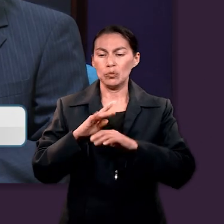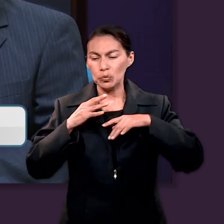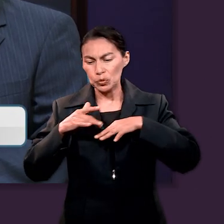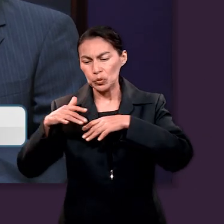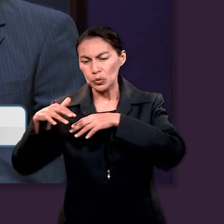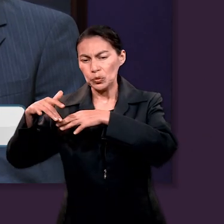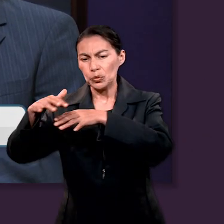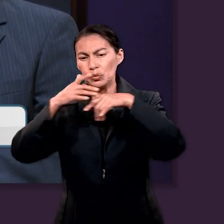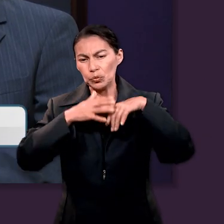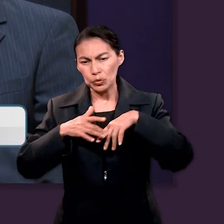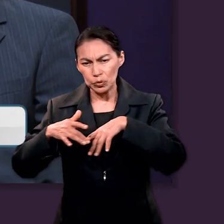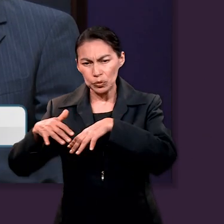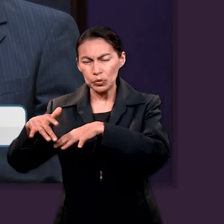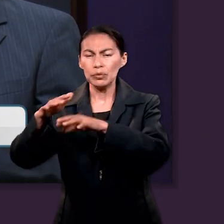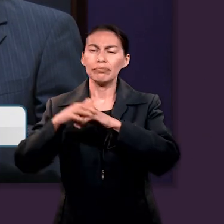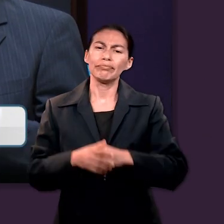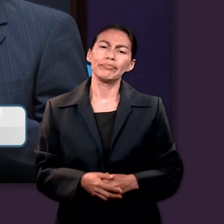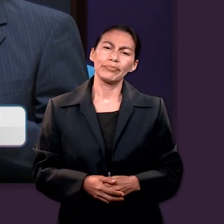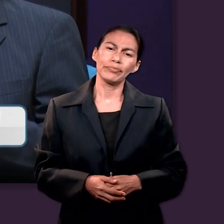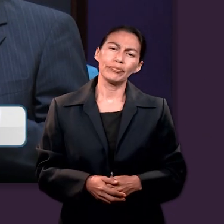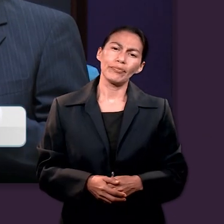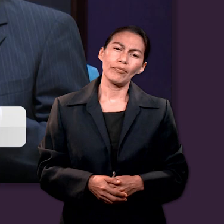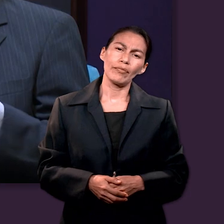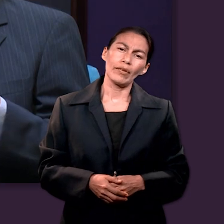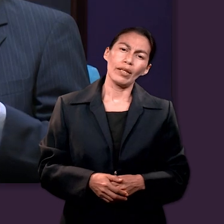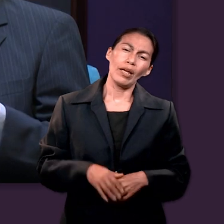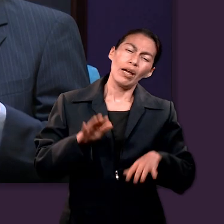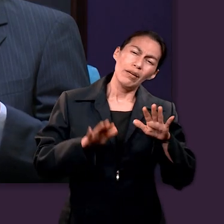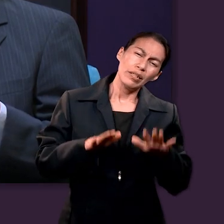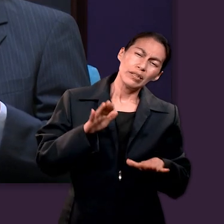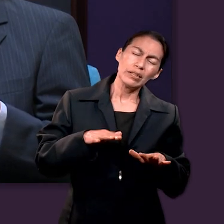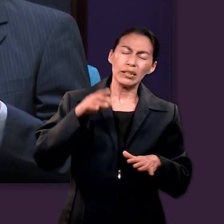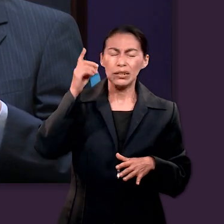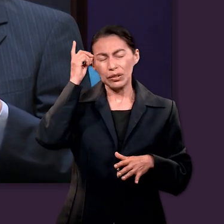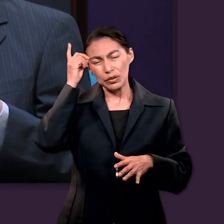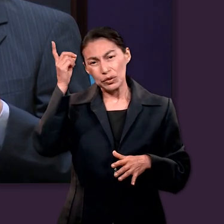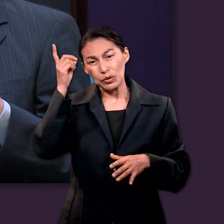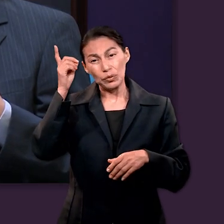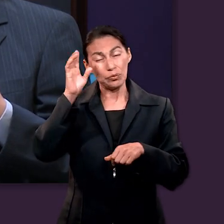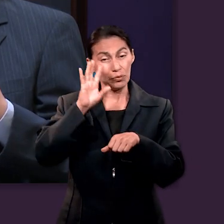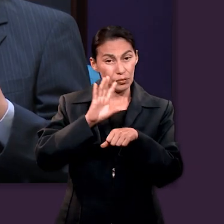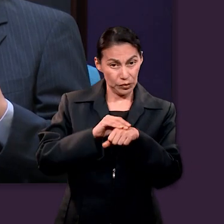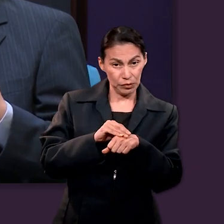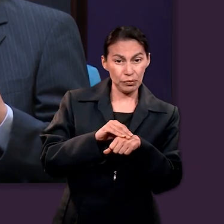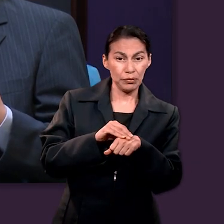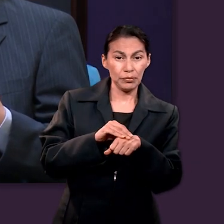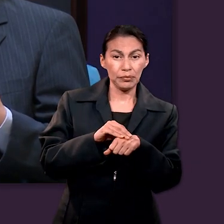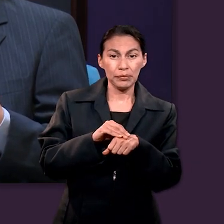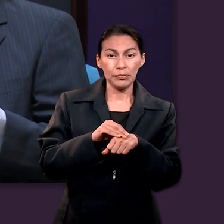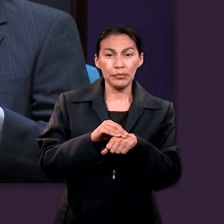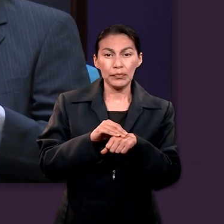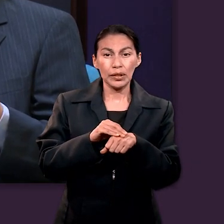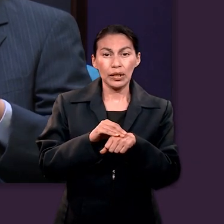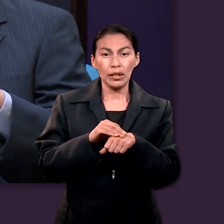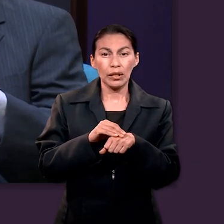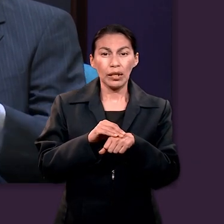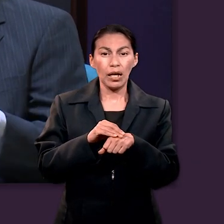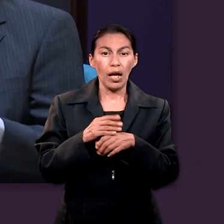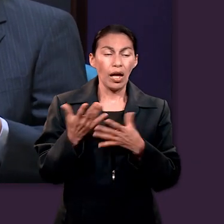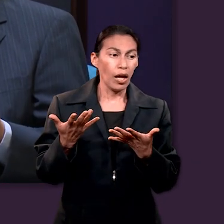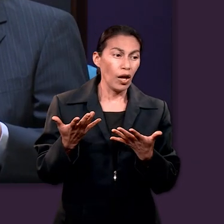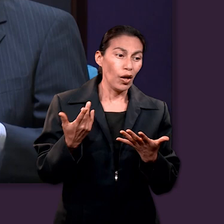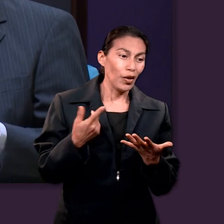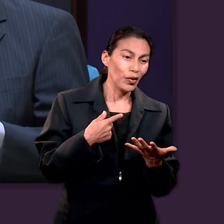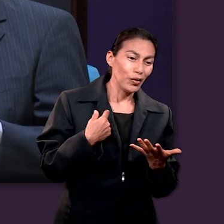siete días, ¿no? Entonces, a veces, Dios nos da la opción o nos